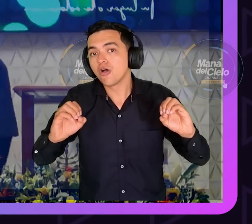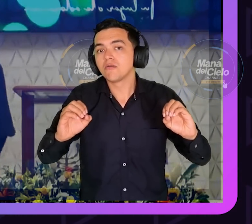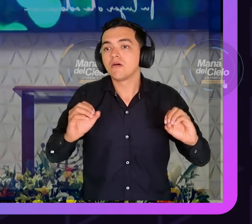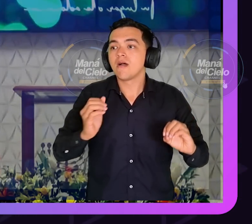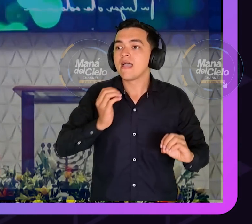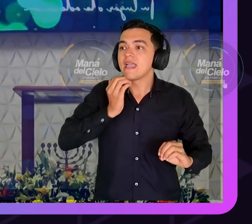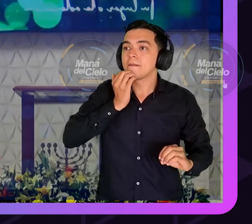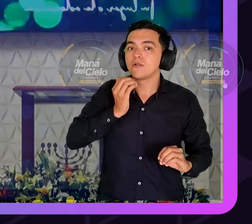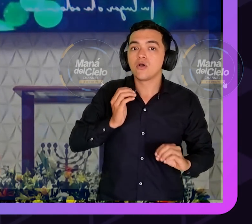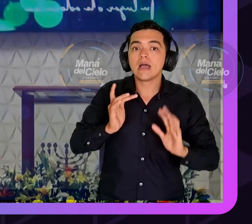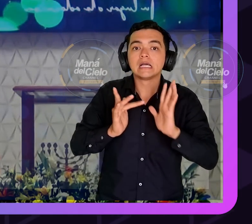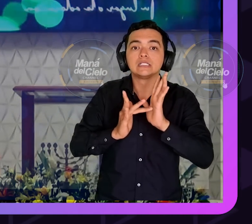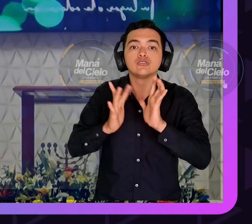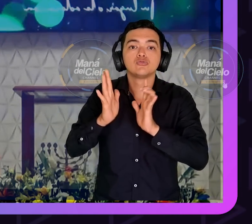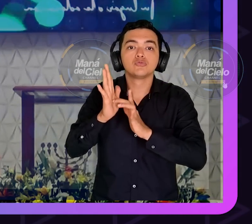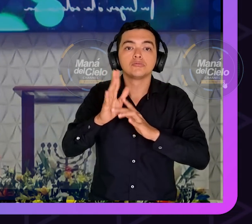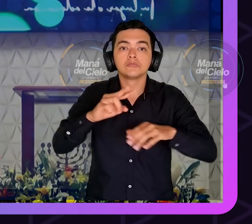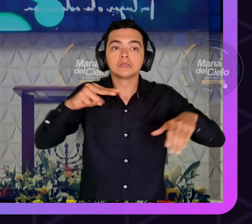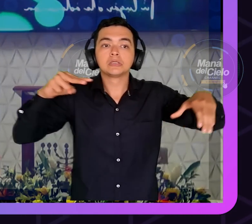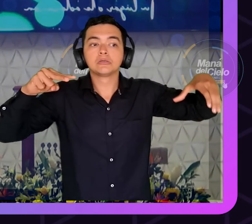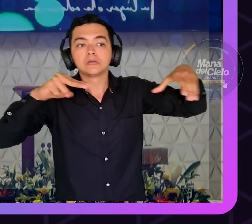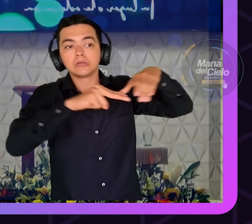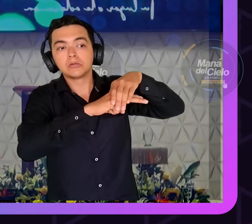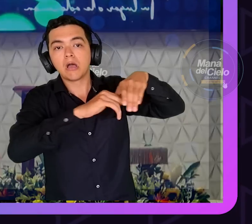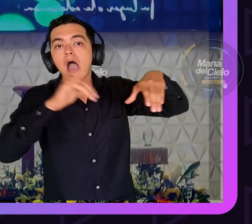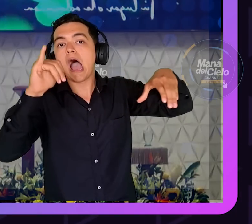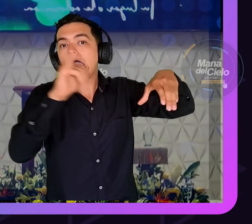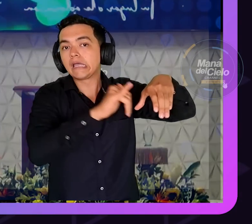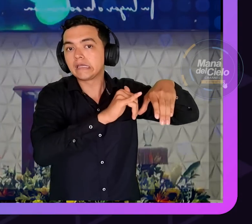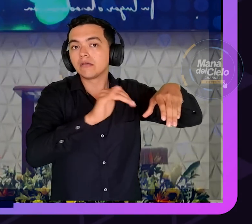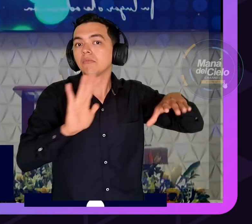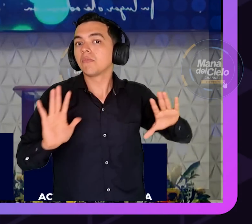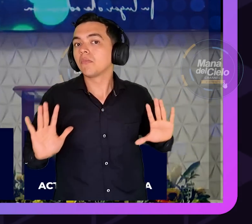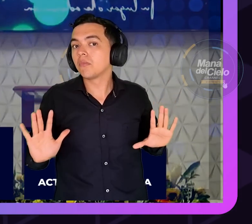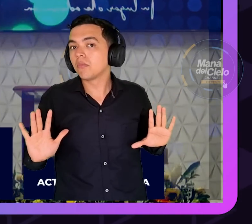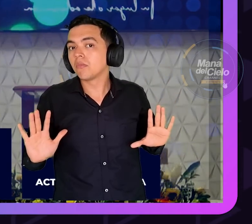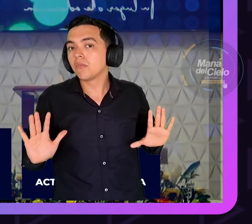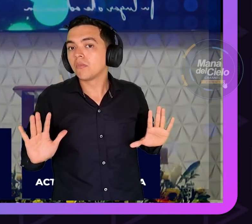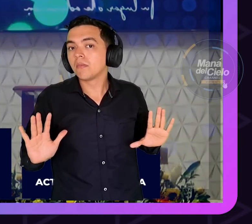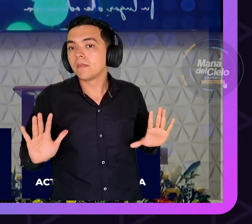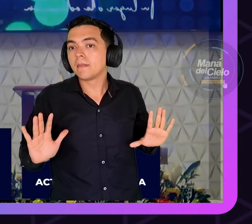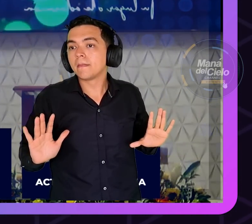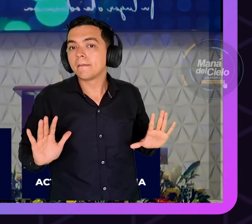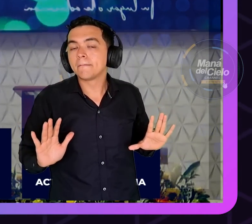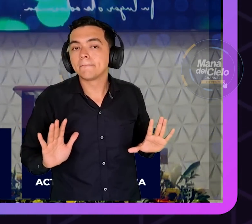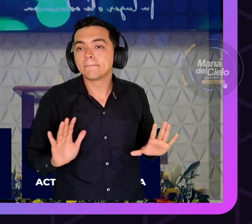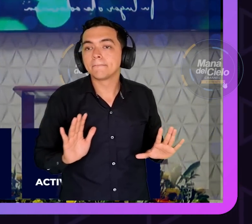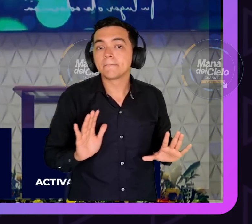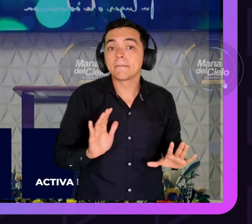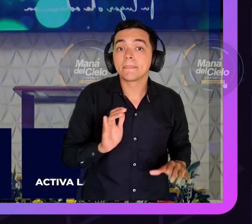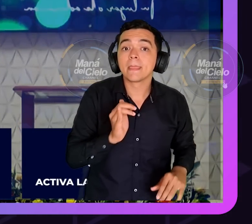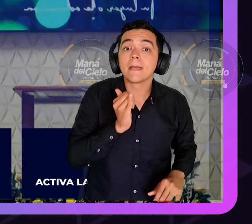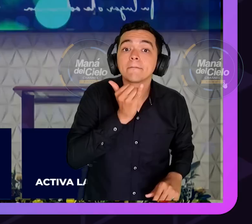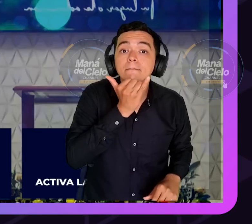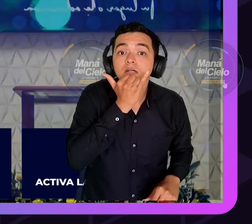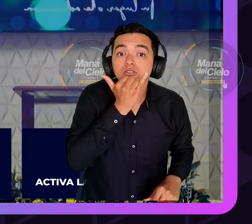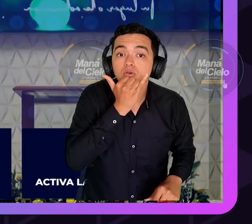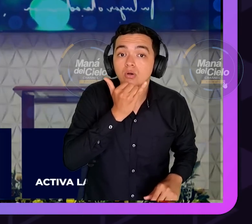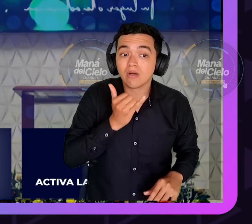paganos se quedaron con las pertenencias del que se murió vamos a repartirlas aquí y se la repartieron